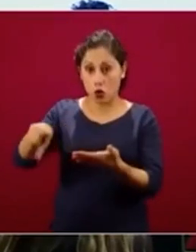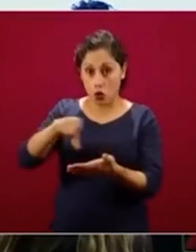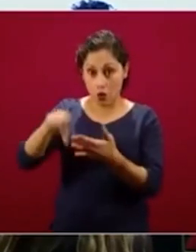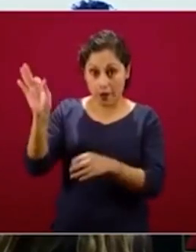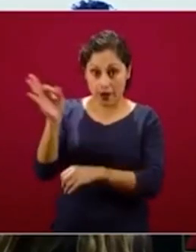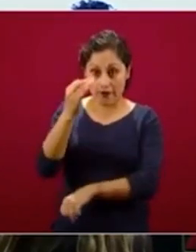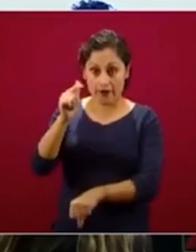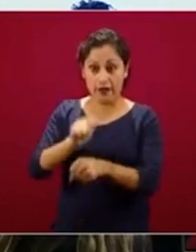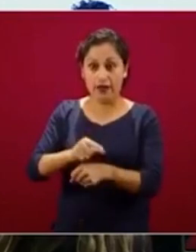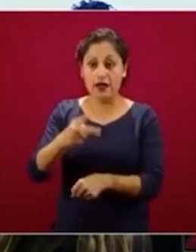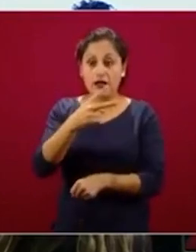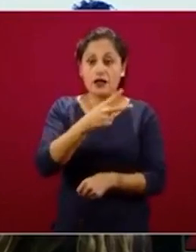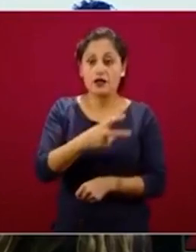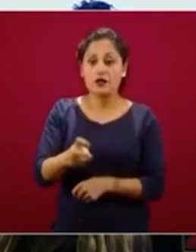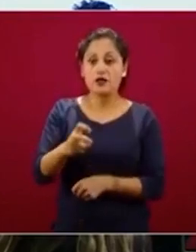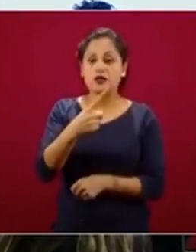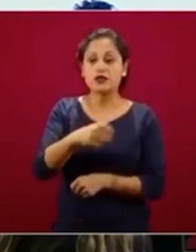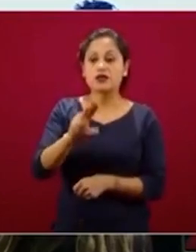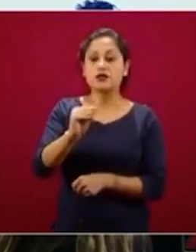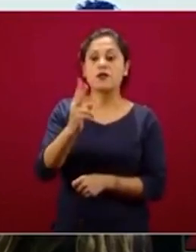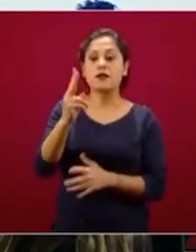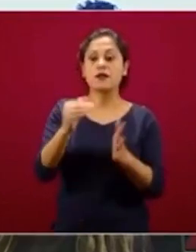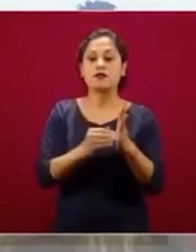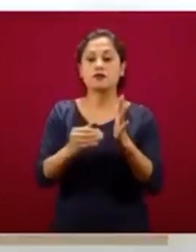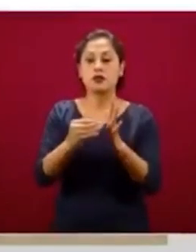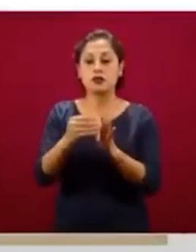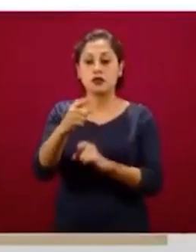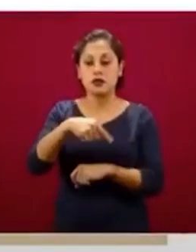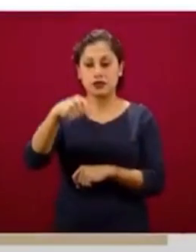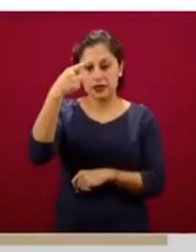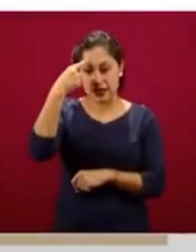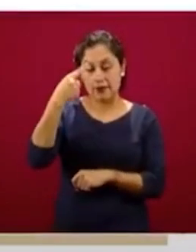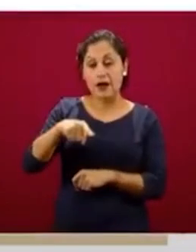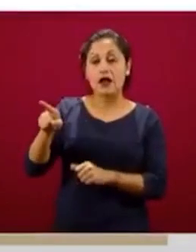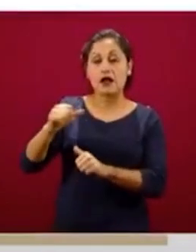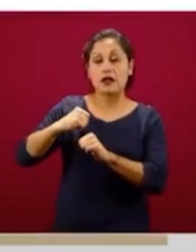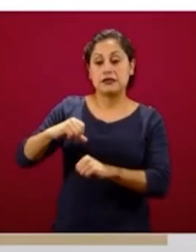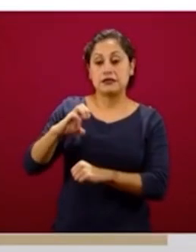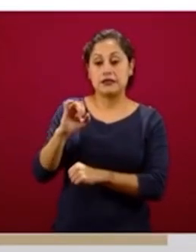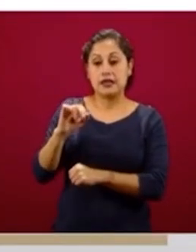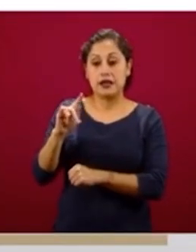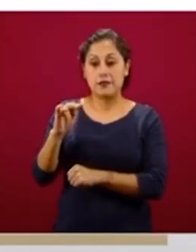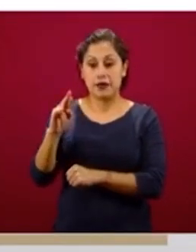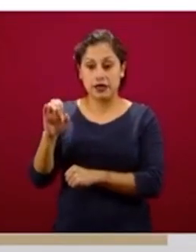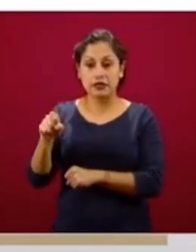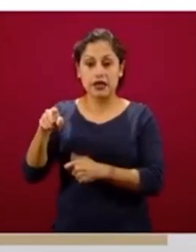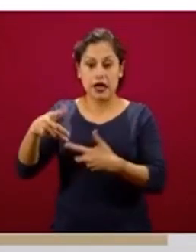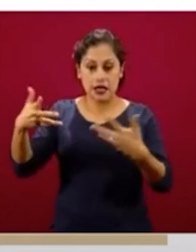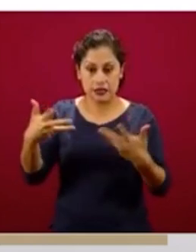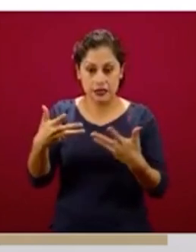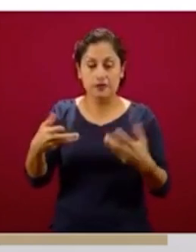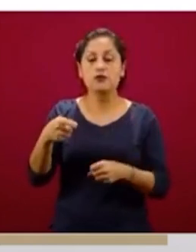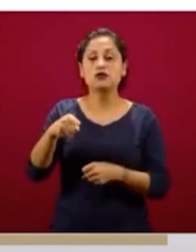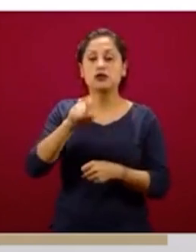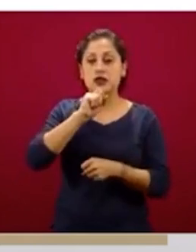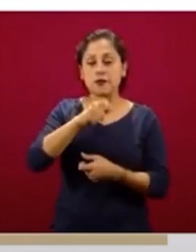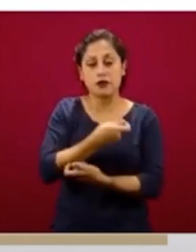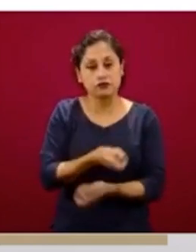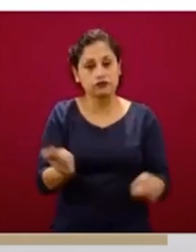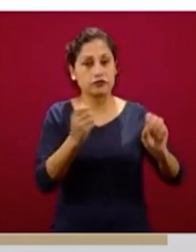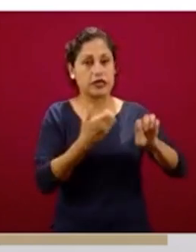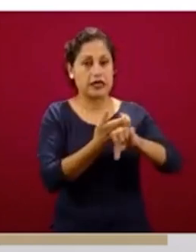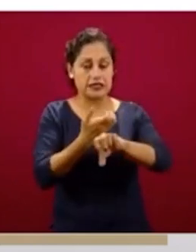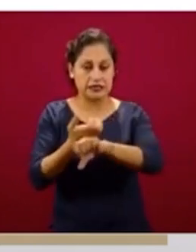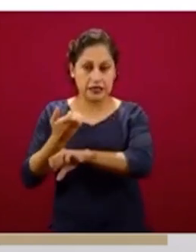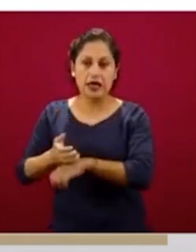millones pesos adicionales de compra que hacemos en el Senaprese y que distribuimos en los estados y que eso estamos, pues ya